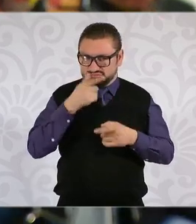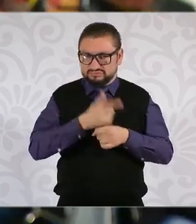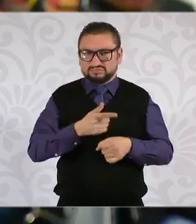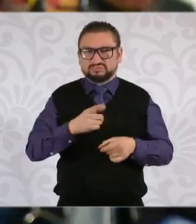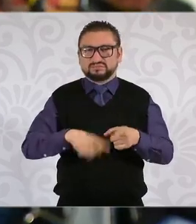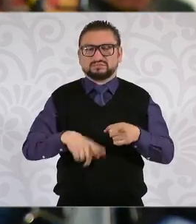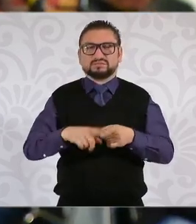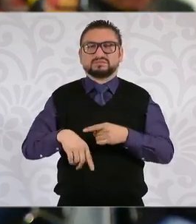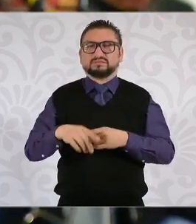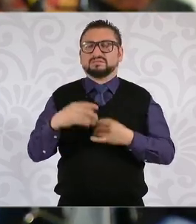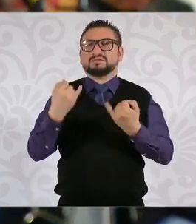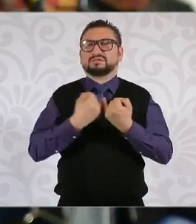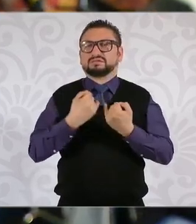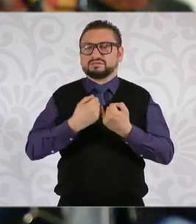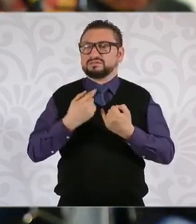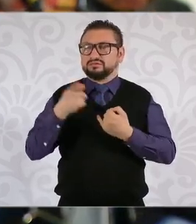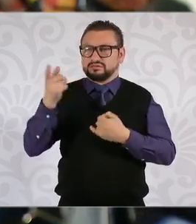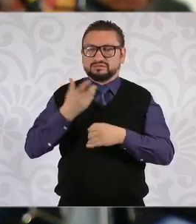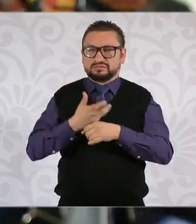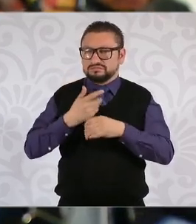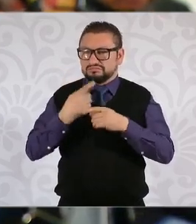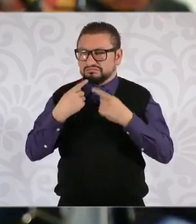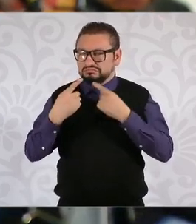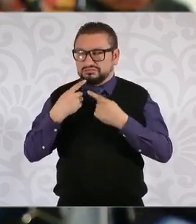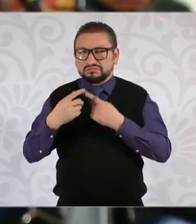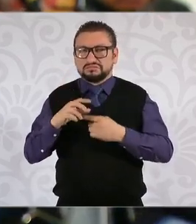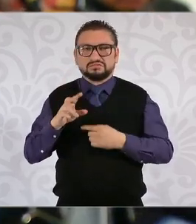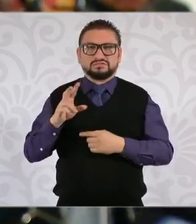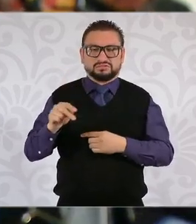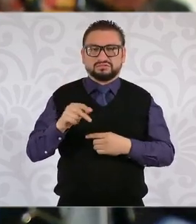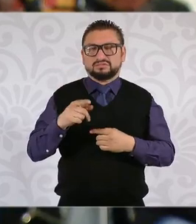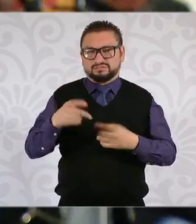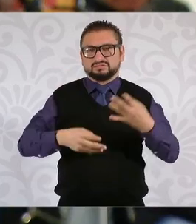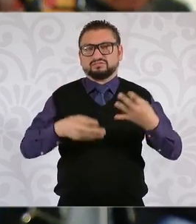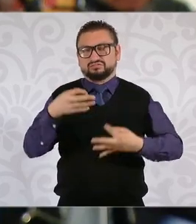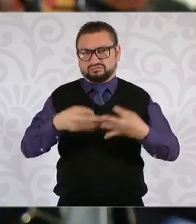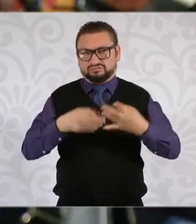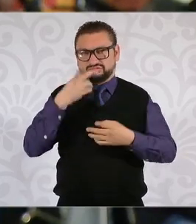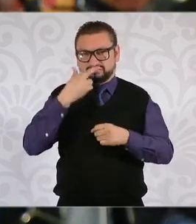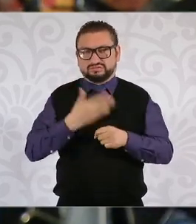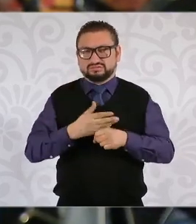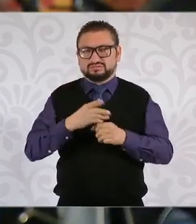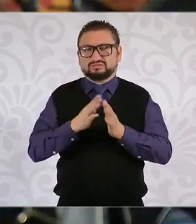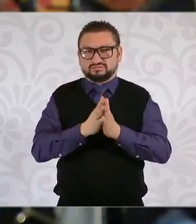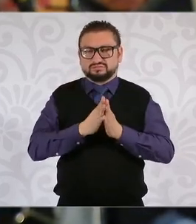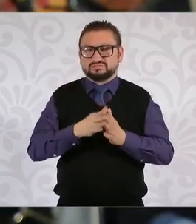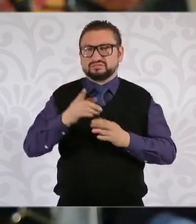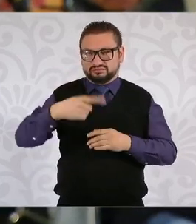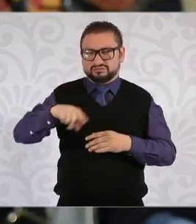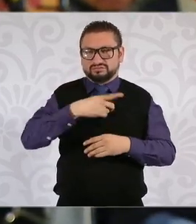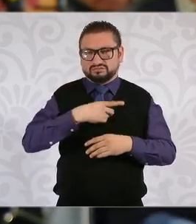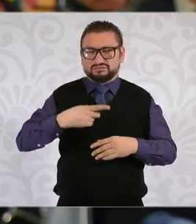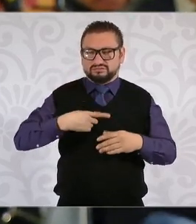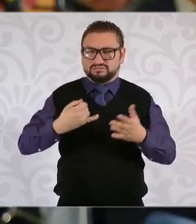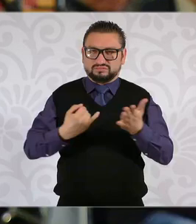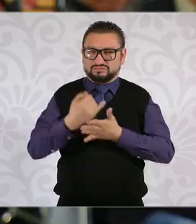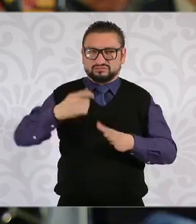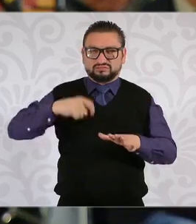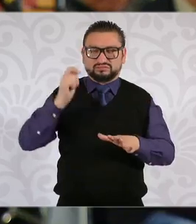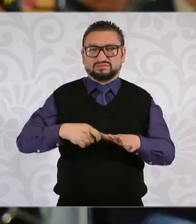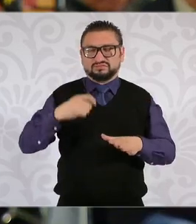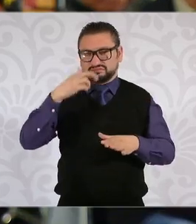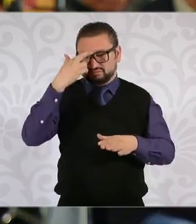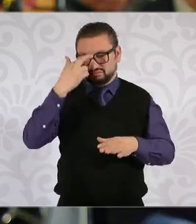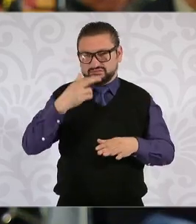la negativa del diálogo con Estados Unidos y pidió la consideración del juez en torno a que se tomen en cuenta la sentencia, porque él asegura que